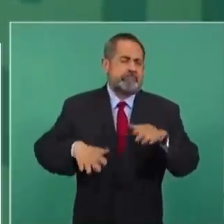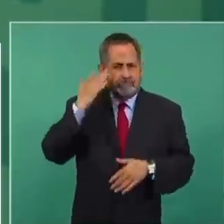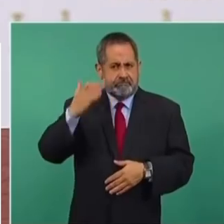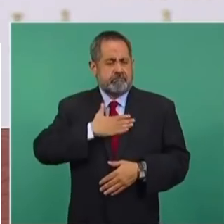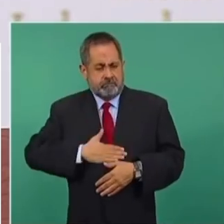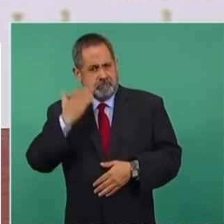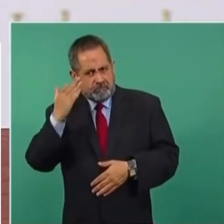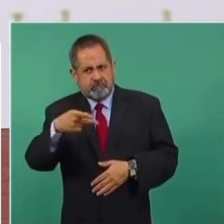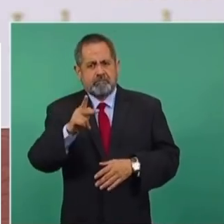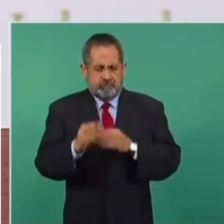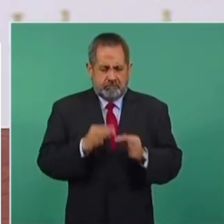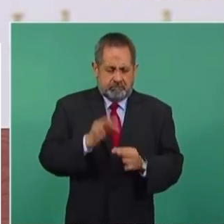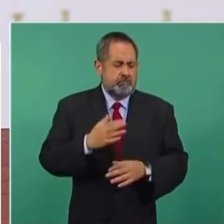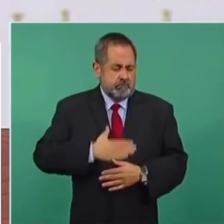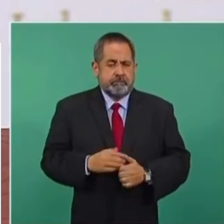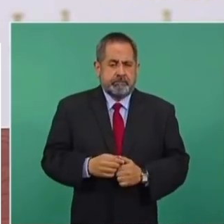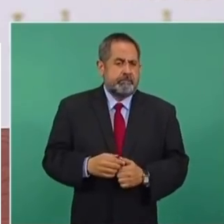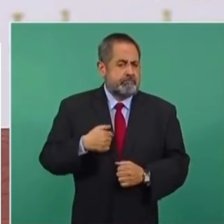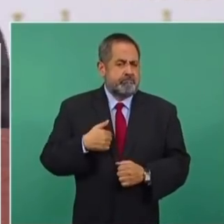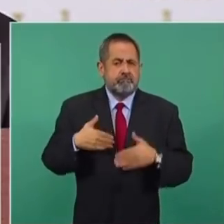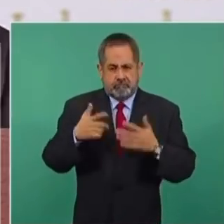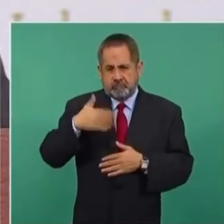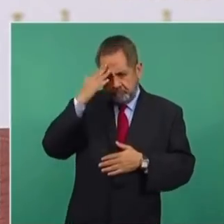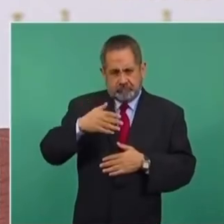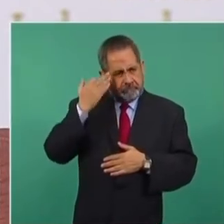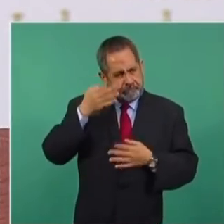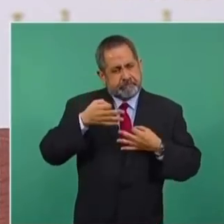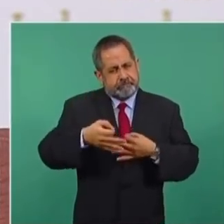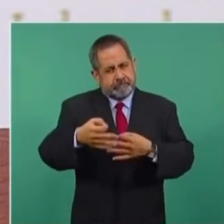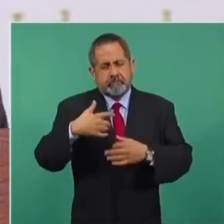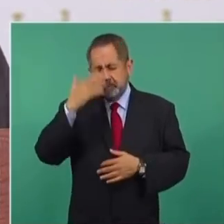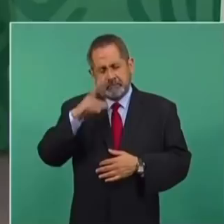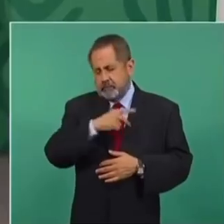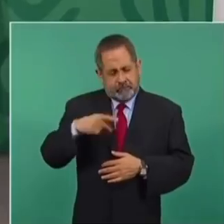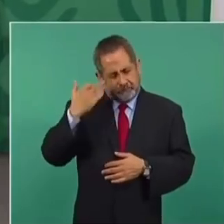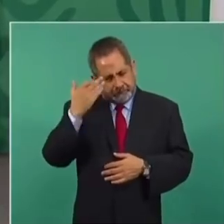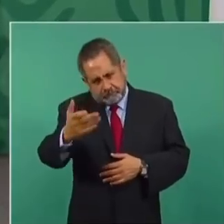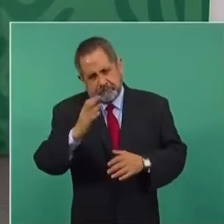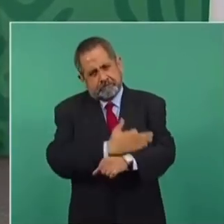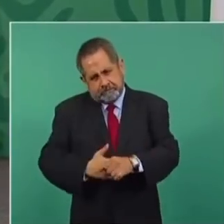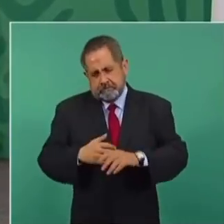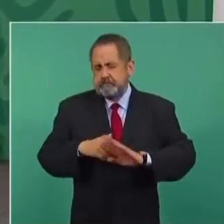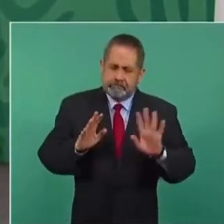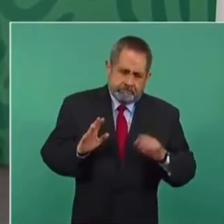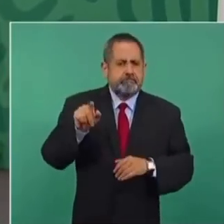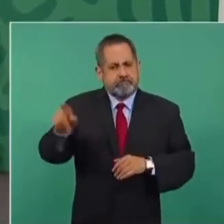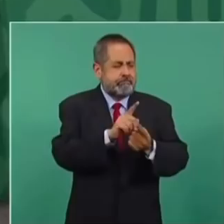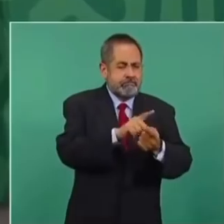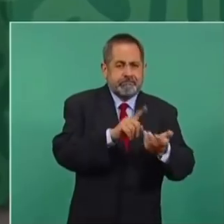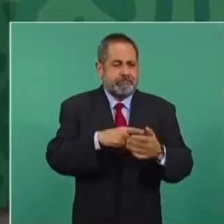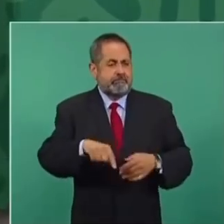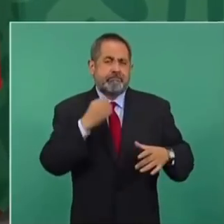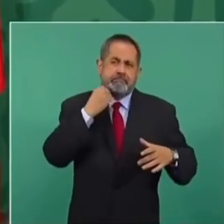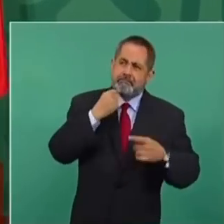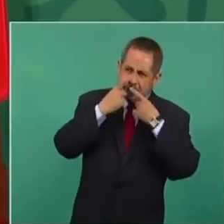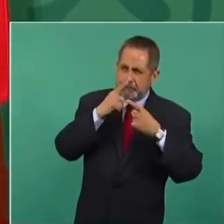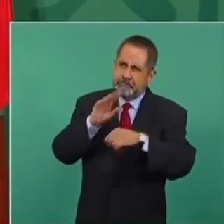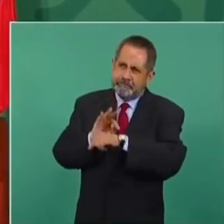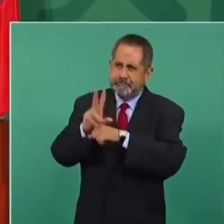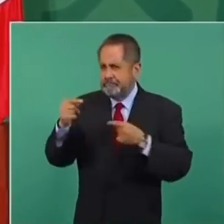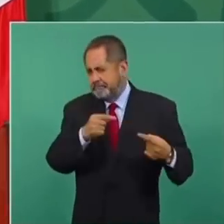pero llega. Entonces, yo sí tengo confianza de que, aunque estén tardando, no debería de ser así, pero entiendo de que tienen que tomar declaraciones. Imagínense